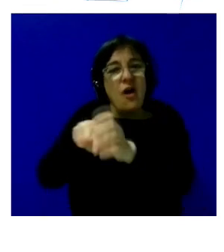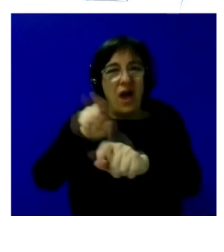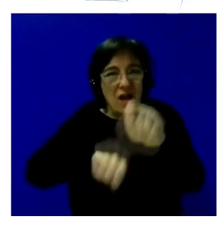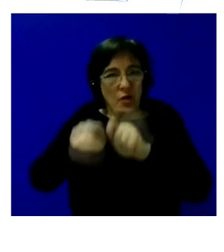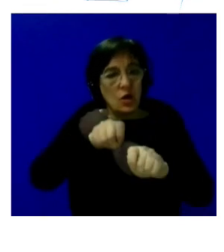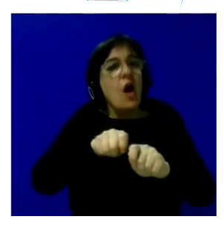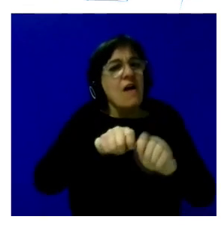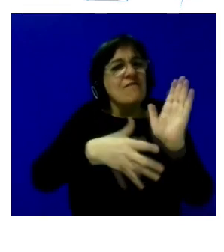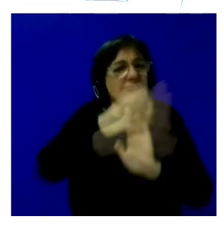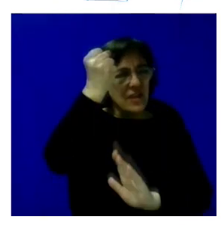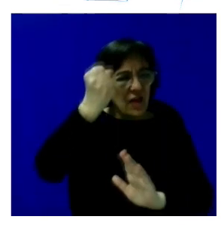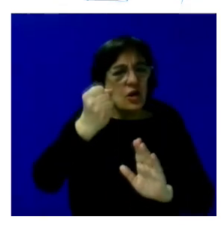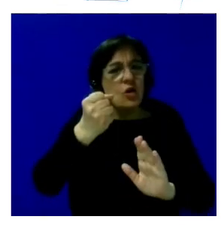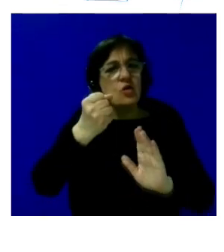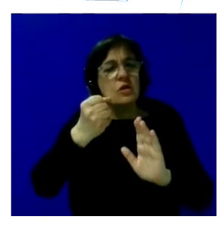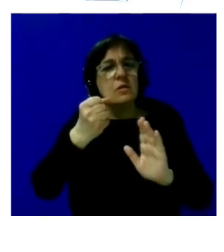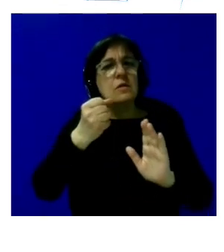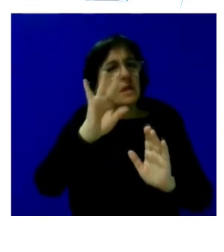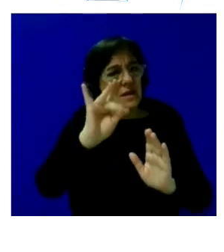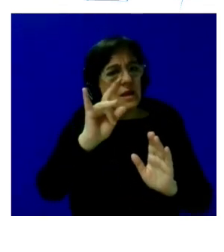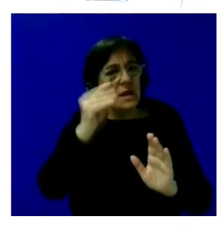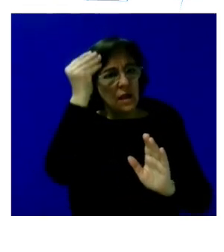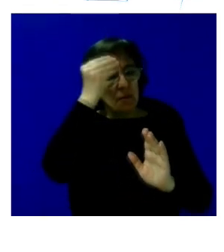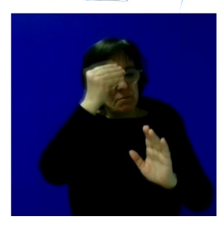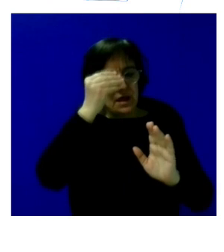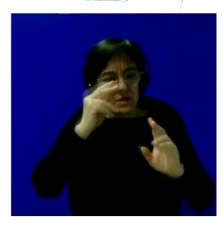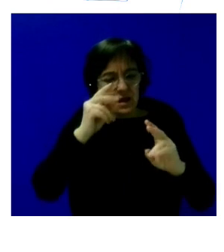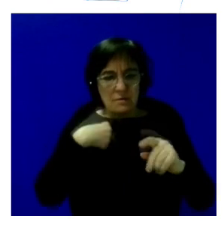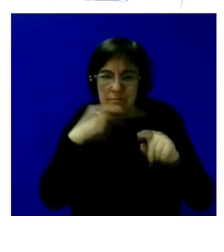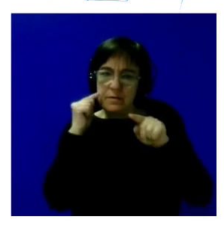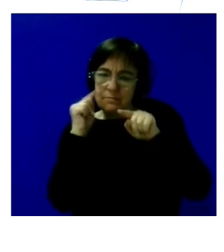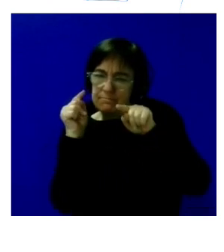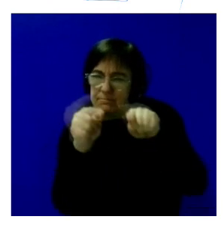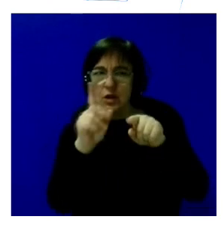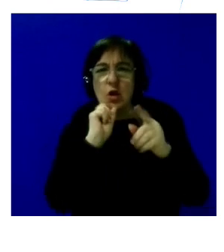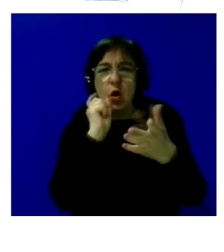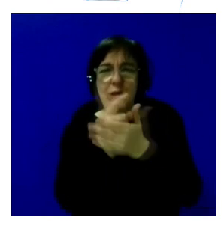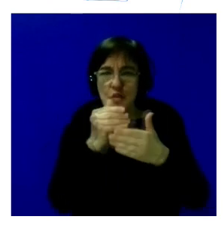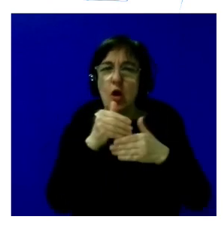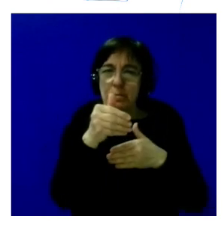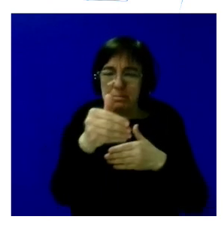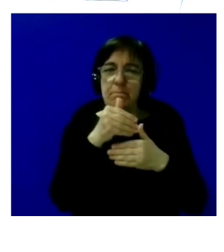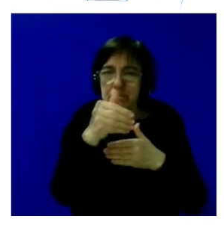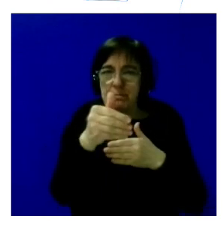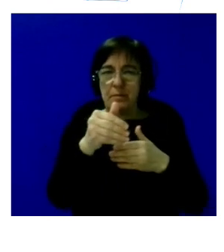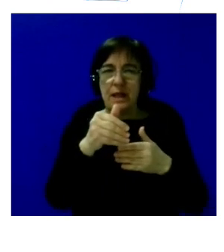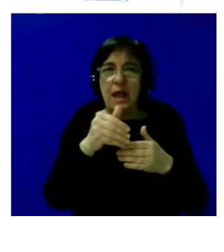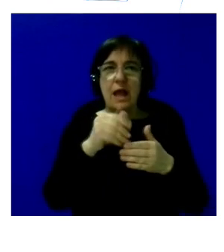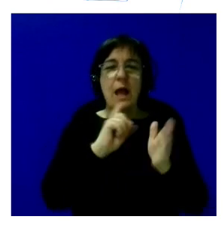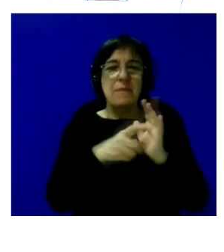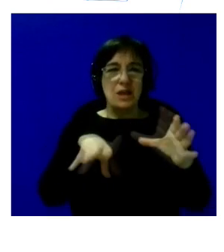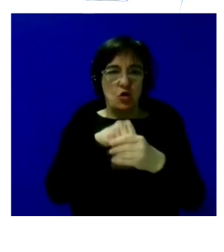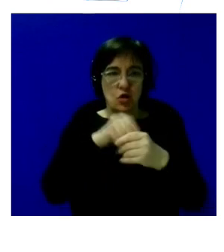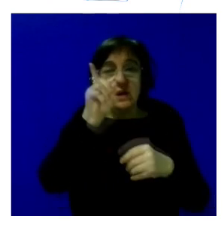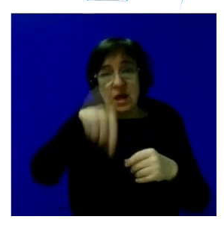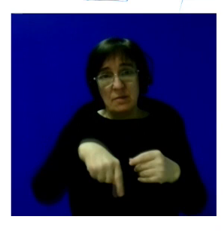mundo federativo confederativo que piensa para ellos creemos que ahí hay realmente un reto también para plena inclusión igual que